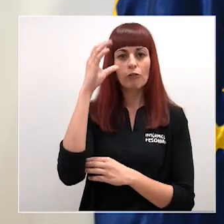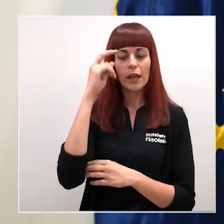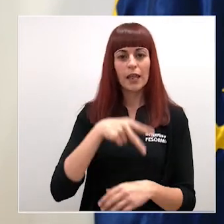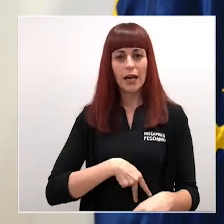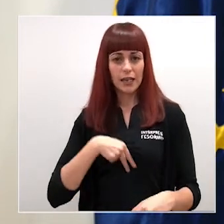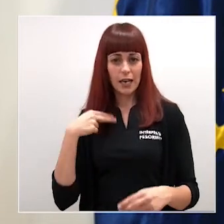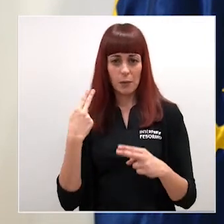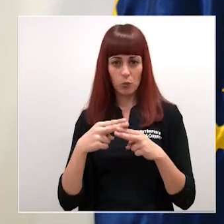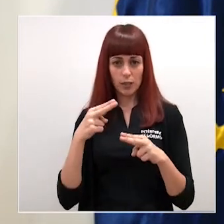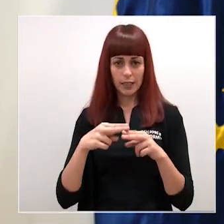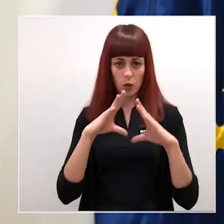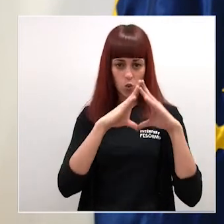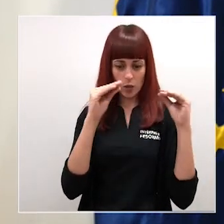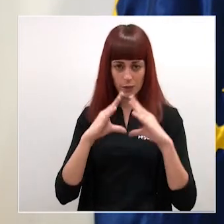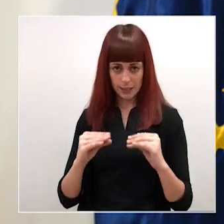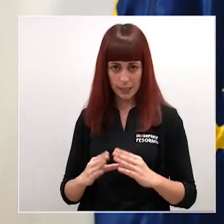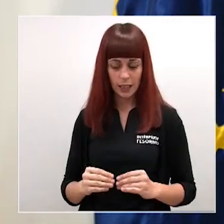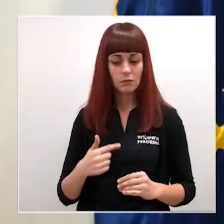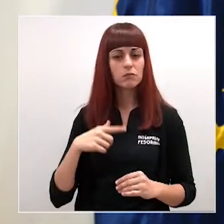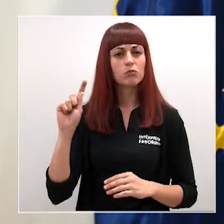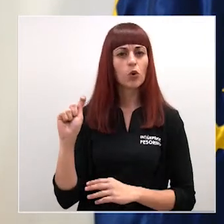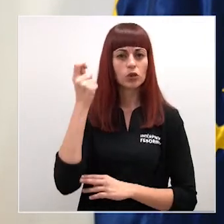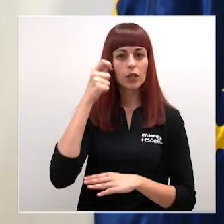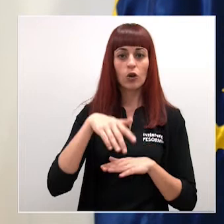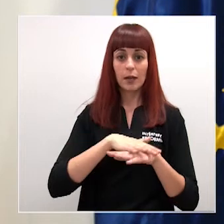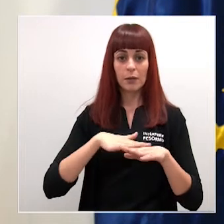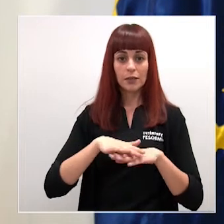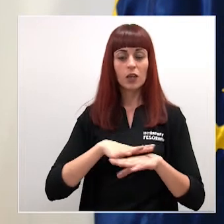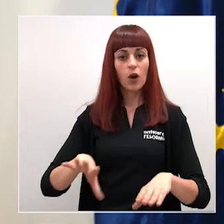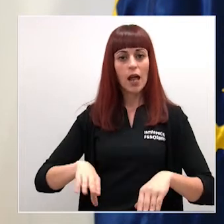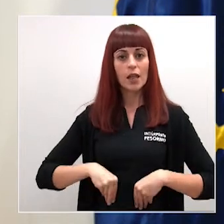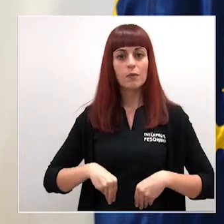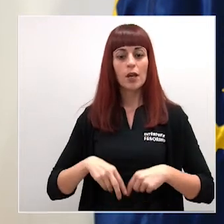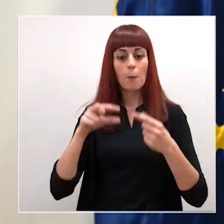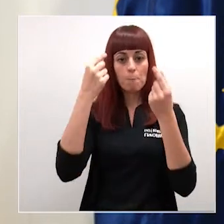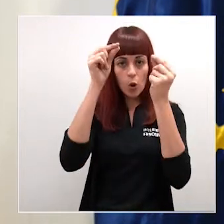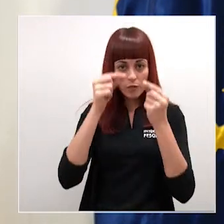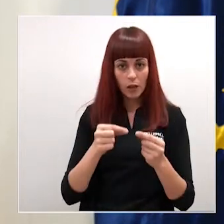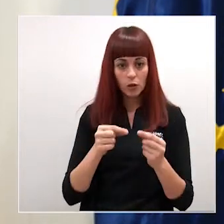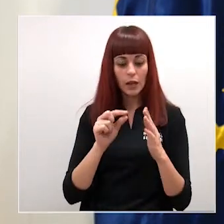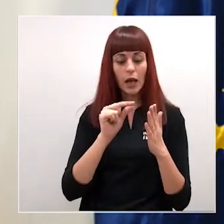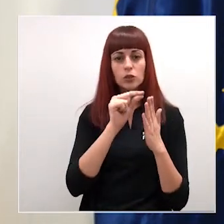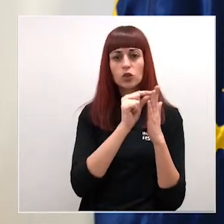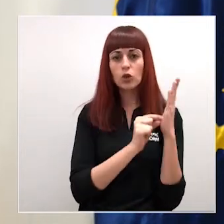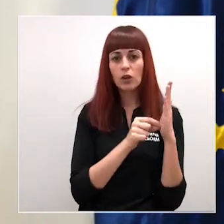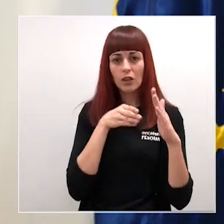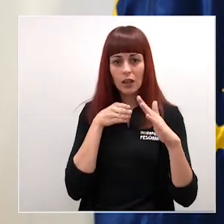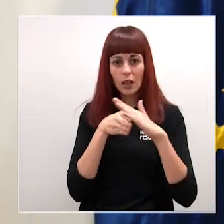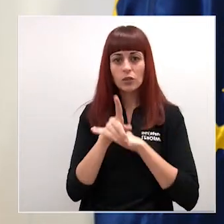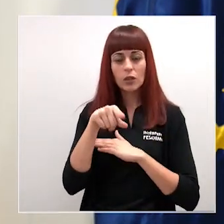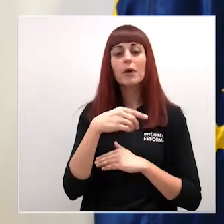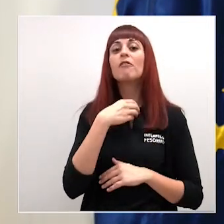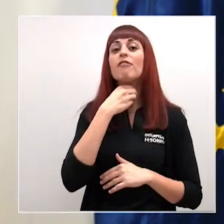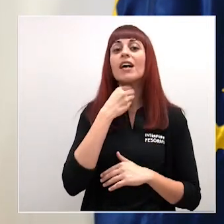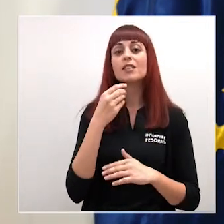Universitaria hemos conseguido que el Ministerio acepte la modificación de las condiciones de acceso y mantenimiento de las becas y ayuda de